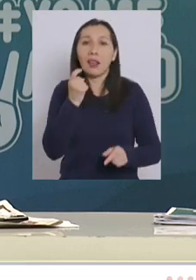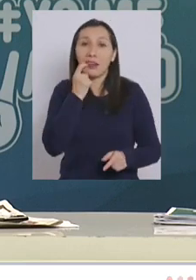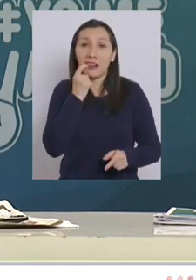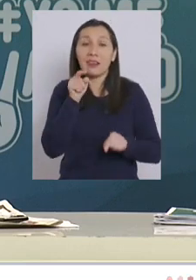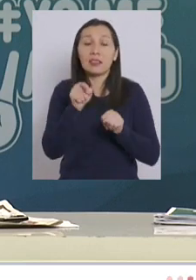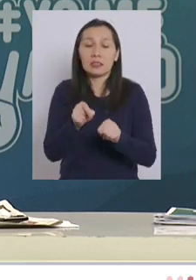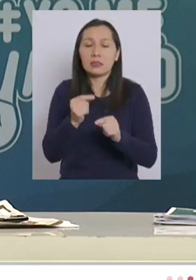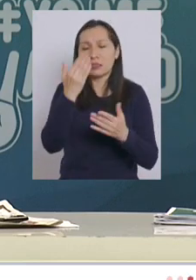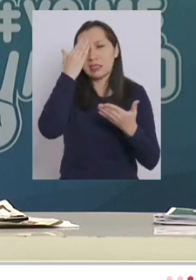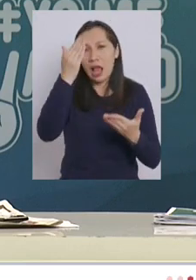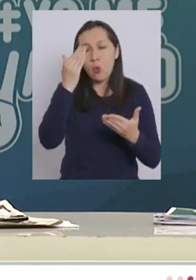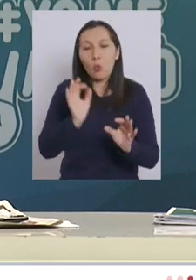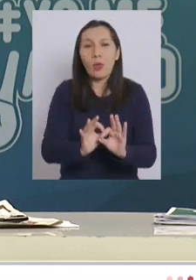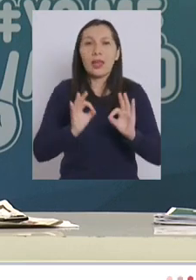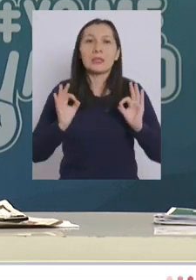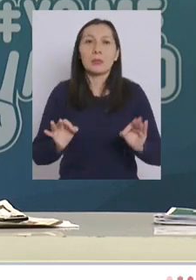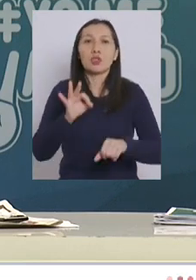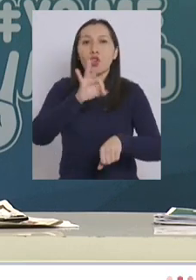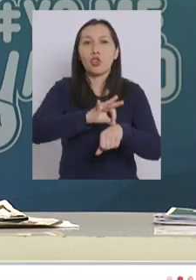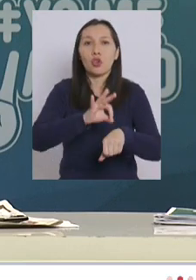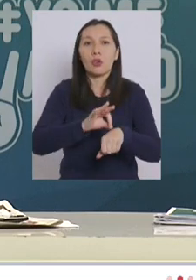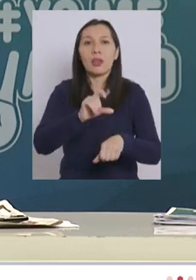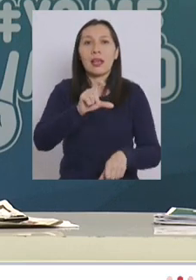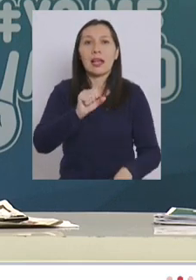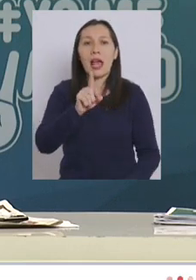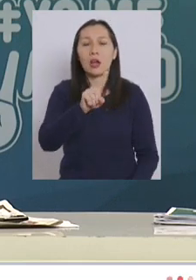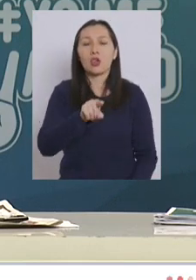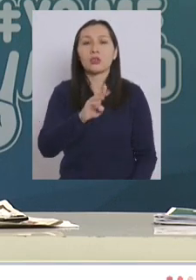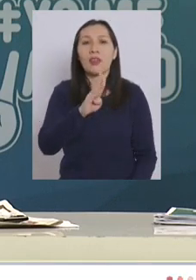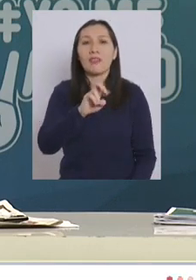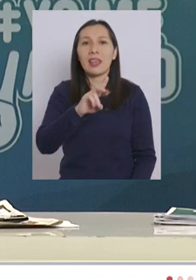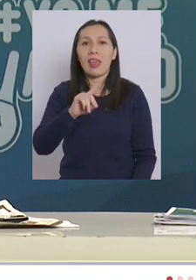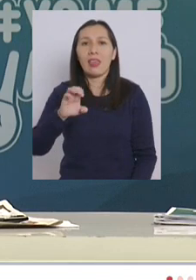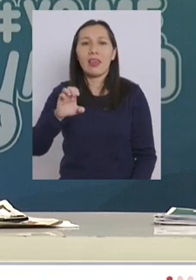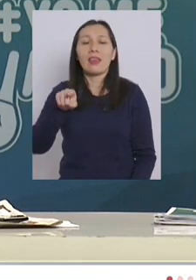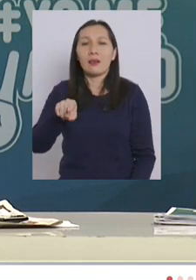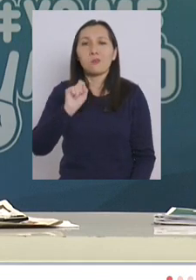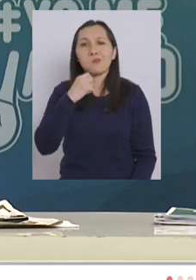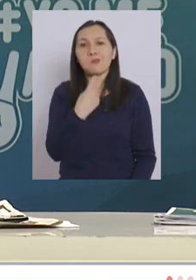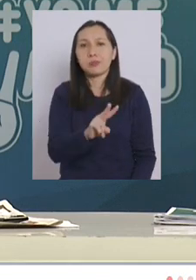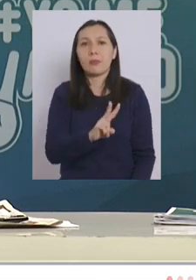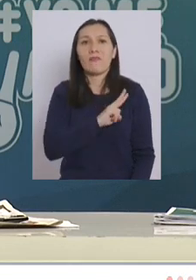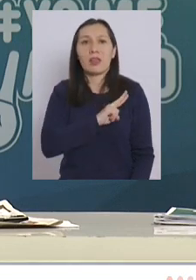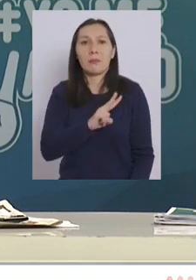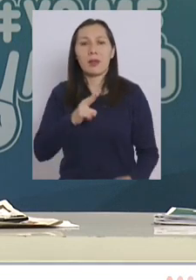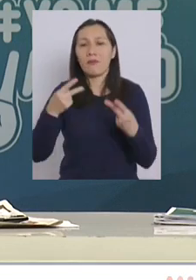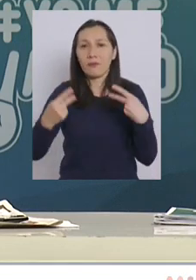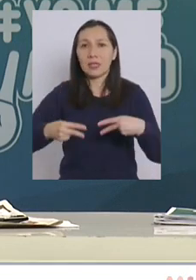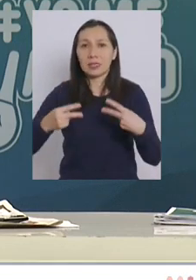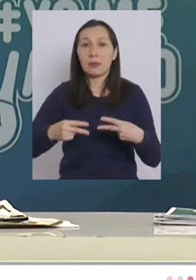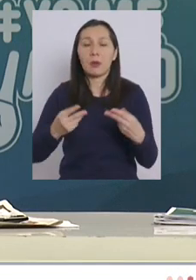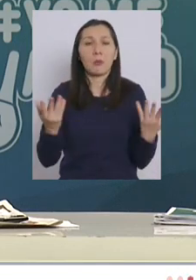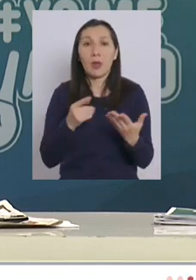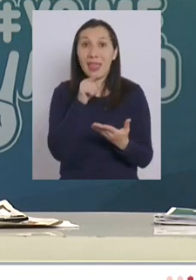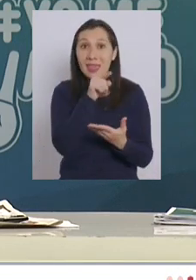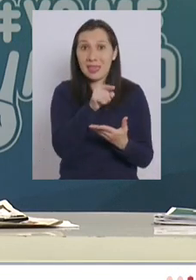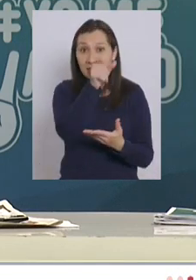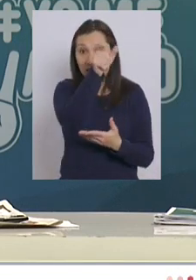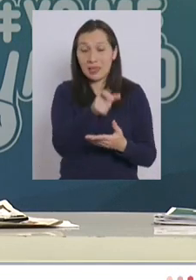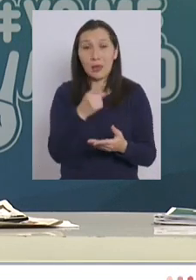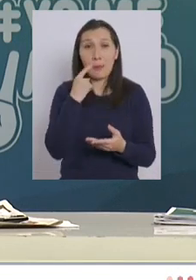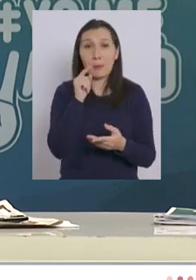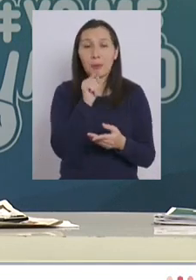enviarle un saludo muy especial al Doctor Carlos Briede de Valparaíso Viña del Mar porque él fue